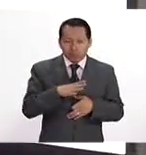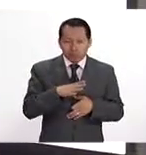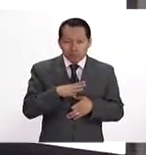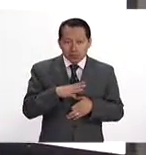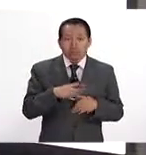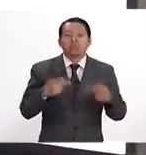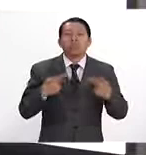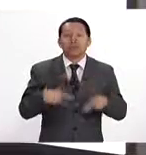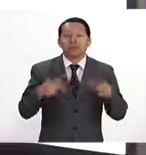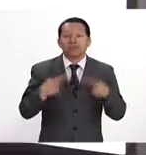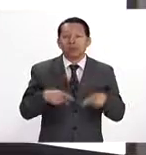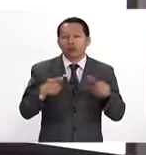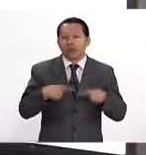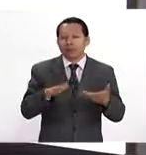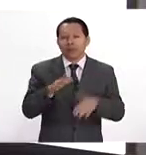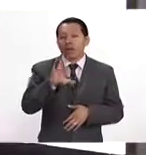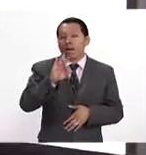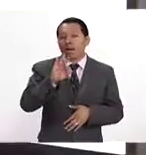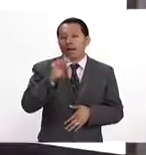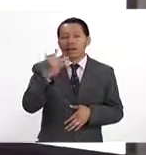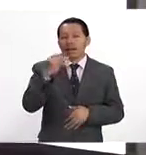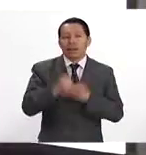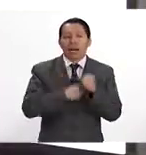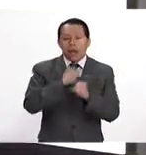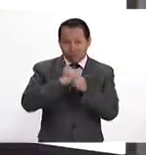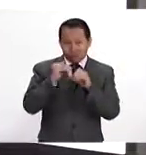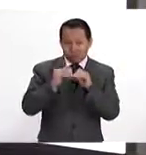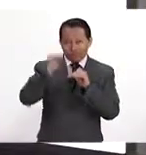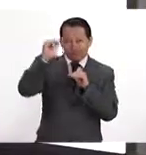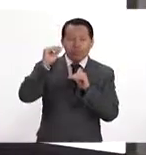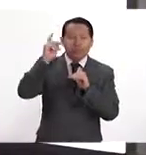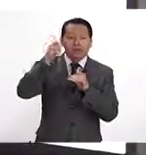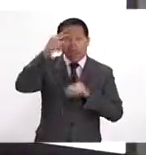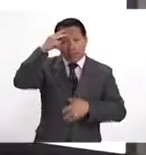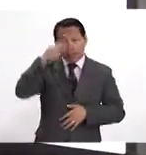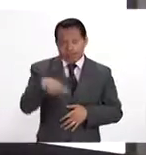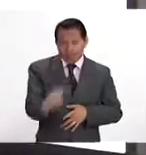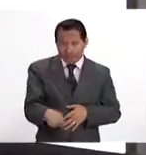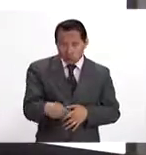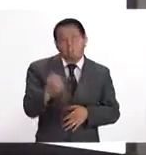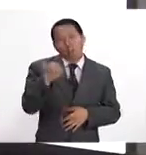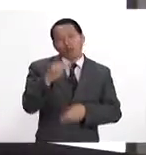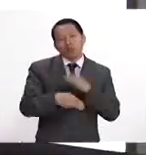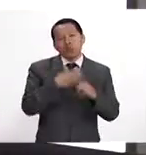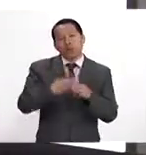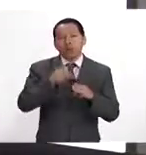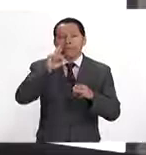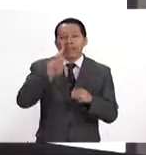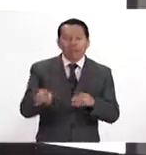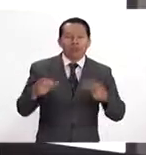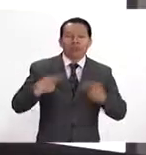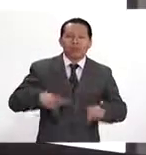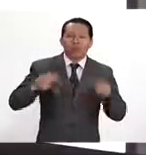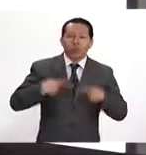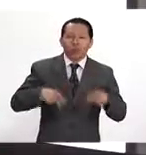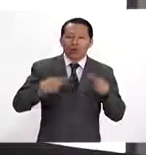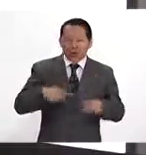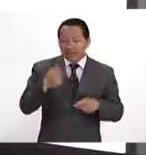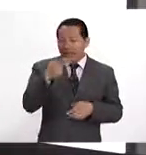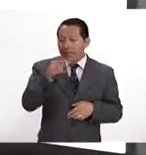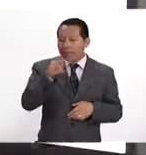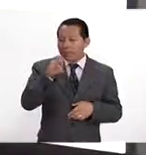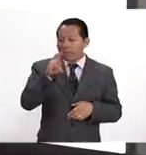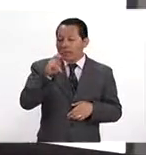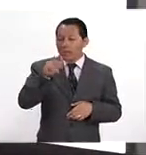personas ya por encima de los 40, 50 años, realmente ahora en México y en todo el mundo cada vez vemos pacientes hipertensos este de